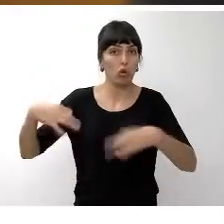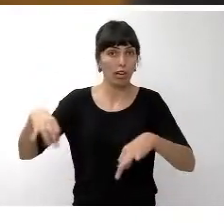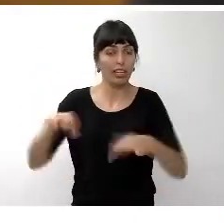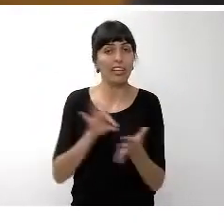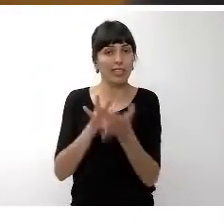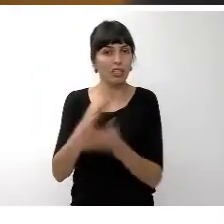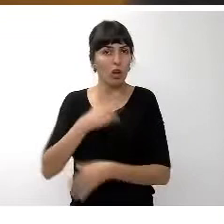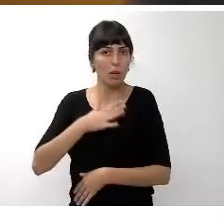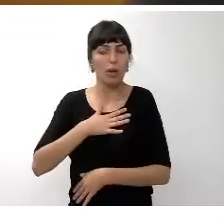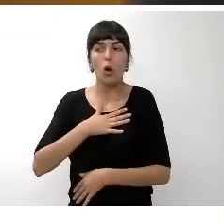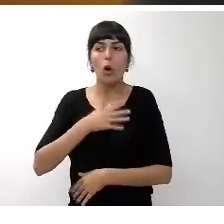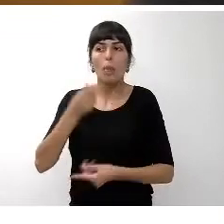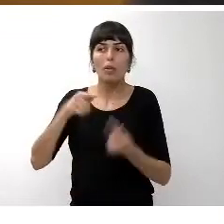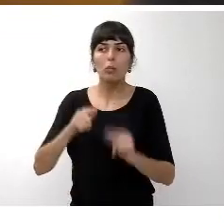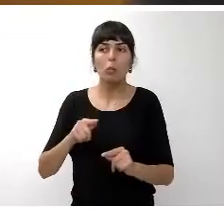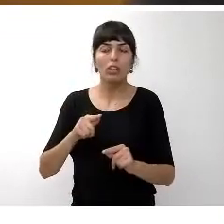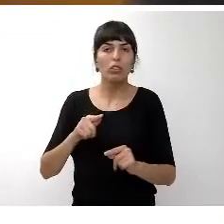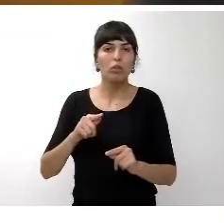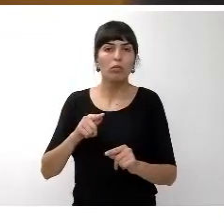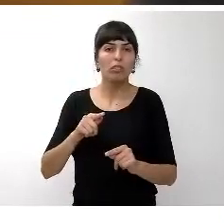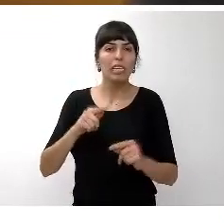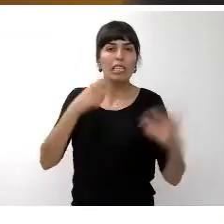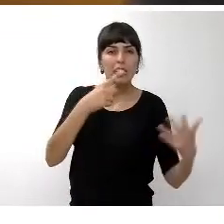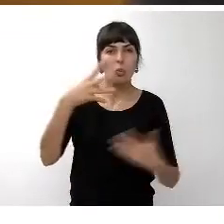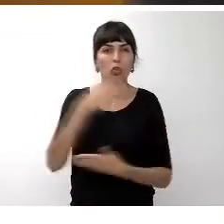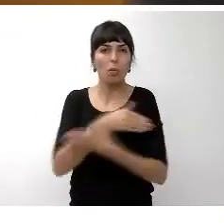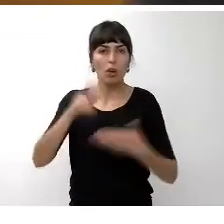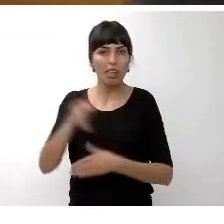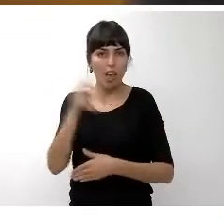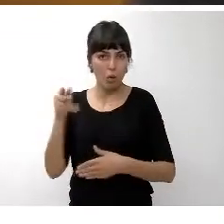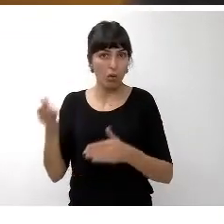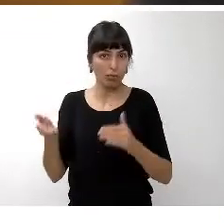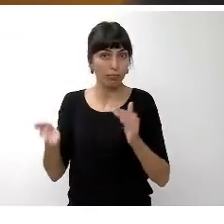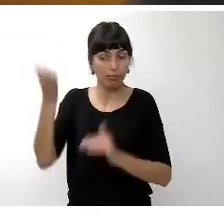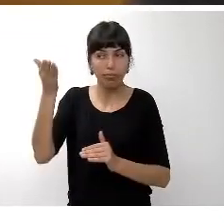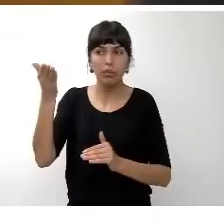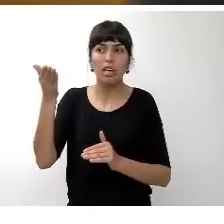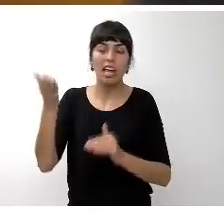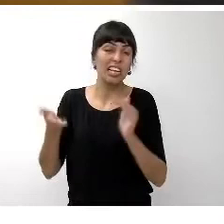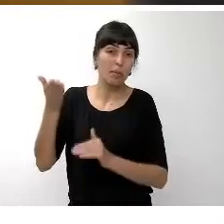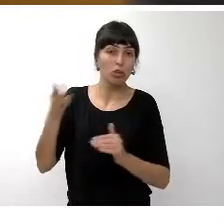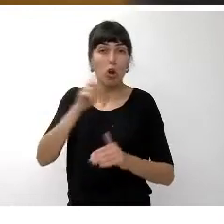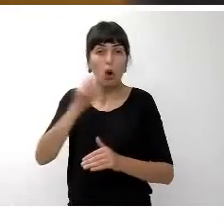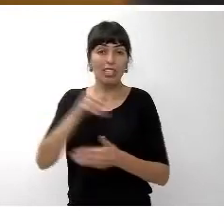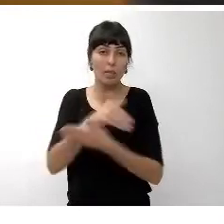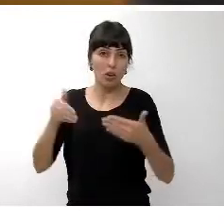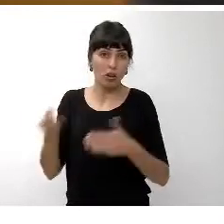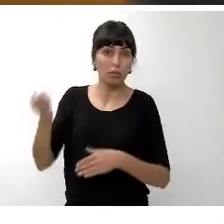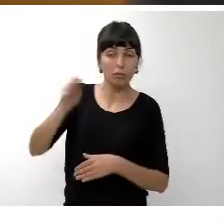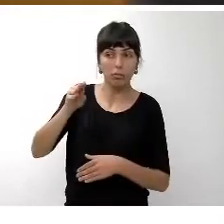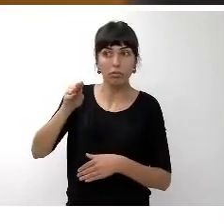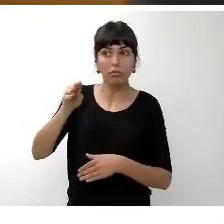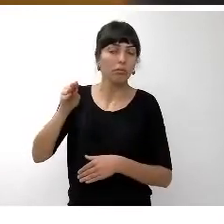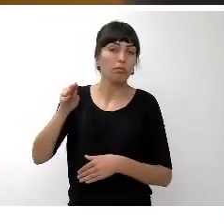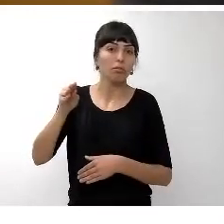ascenderá en el año 2016 a algo más de 74 millones de euros con un incremento de 11 millones lo que representa